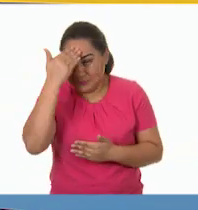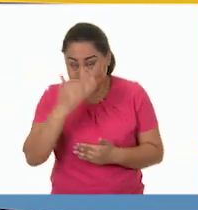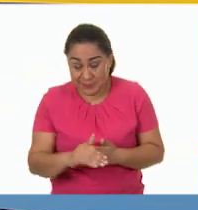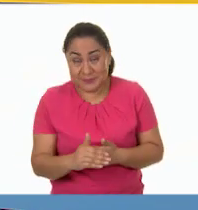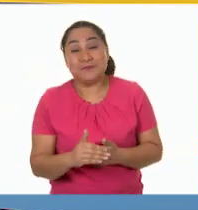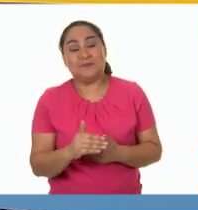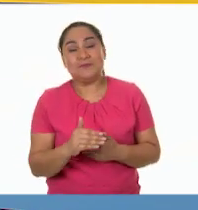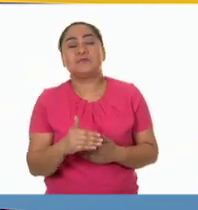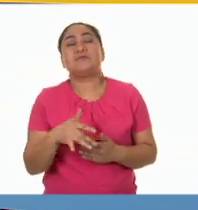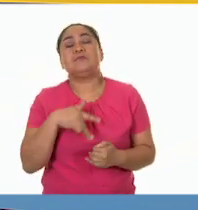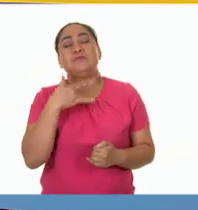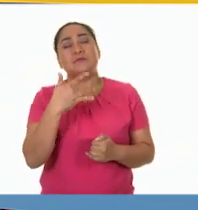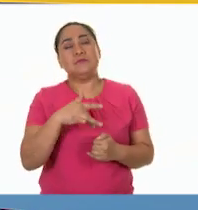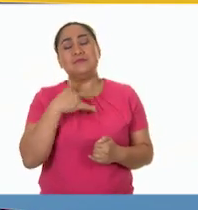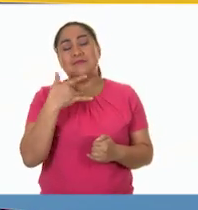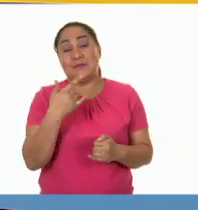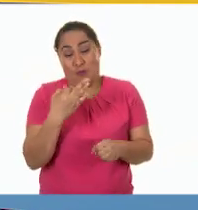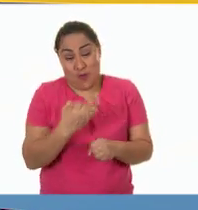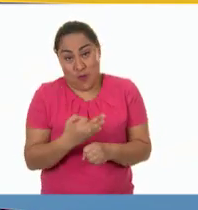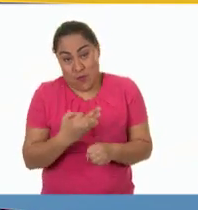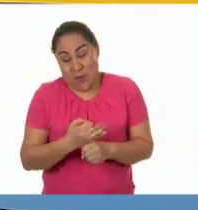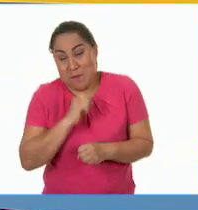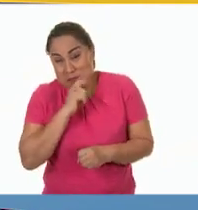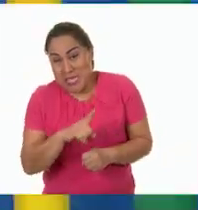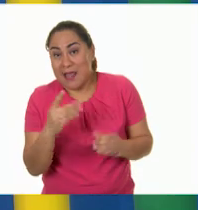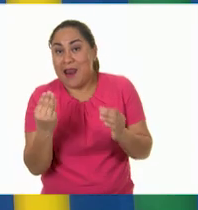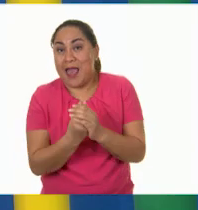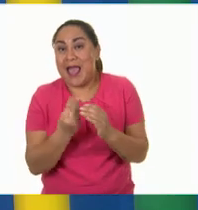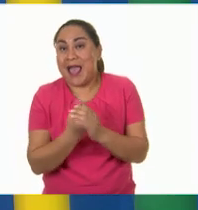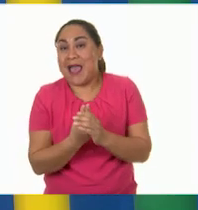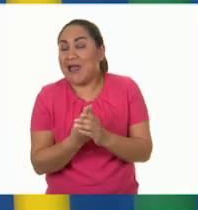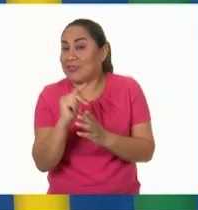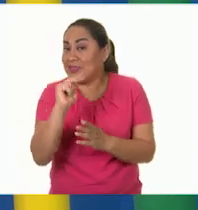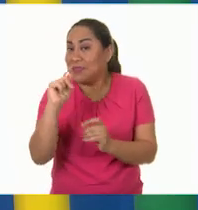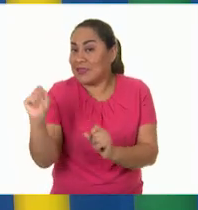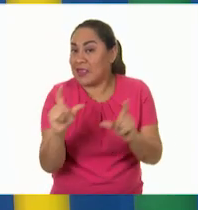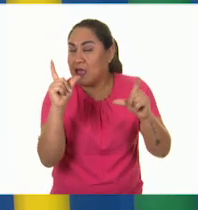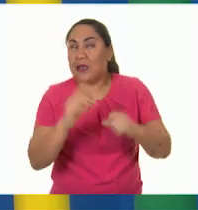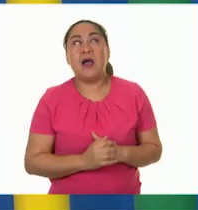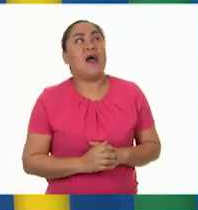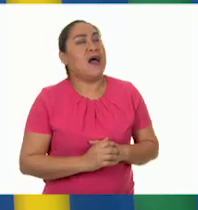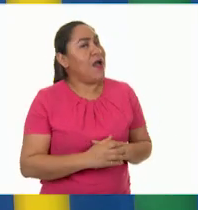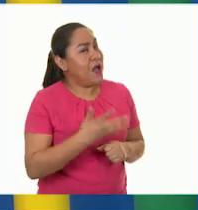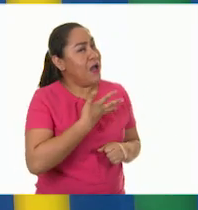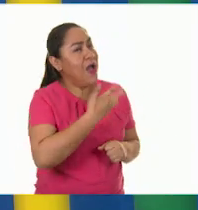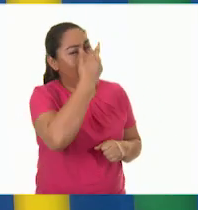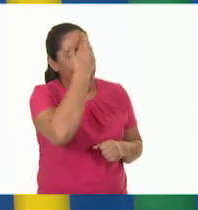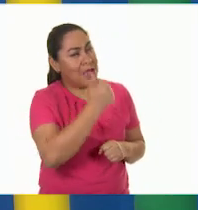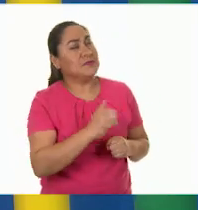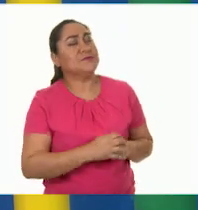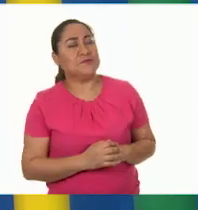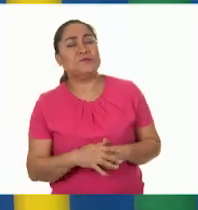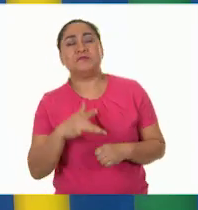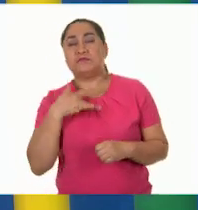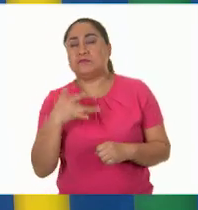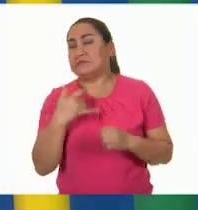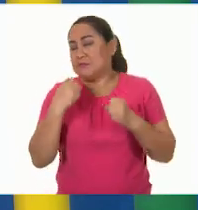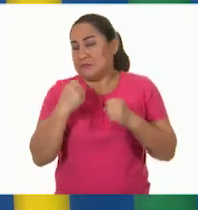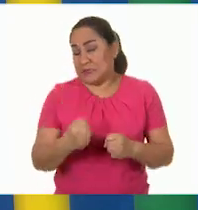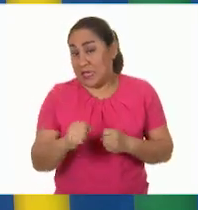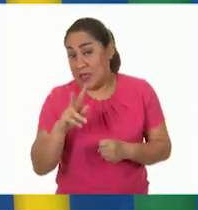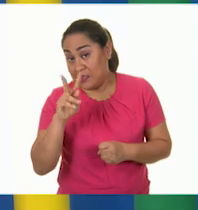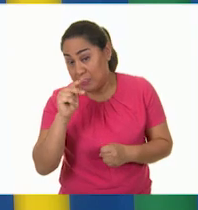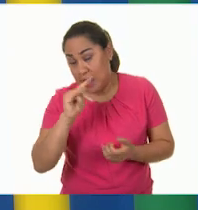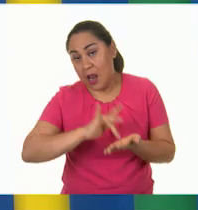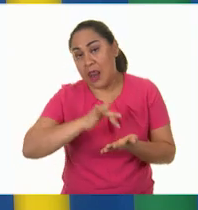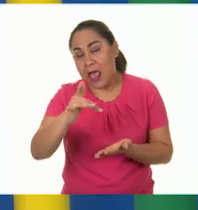es justamente la inspiración para las clases que estamos llevando ahorita. ¡Por supuesto! Además, seguramente la televisión logró que algunos